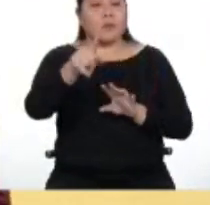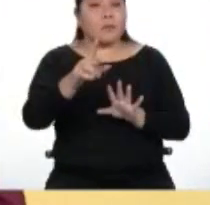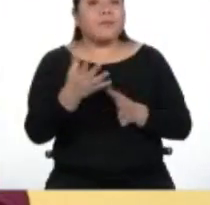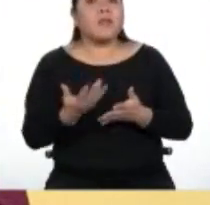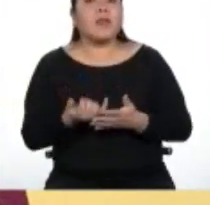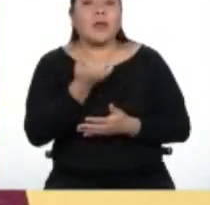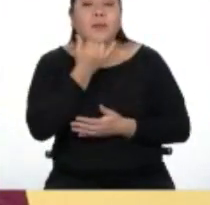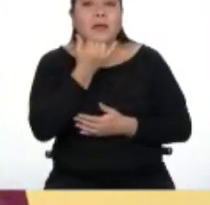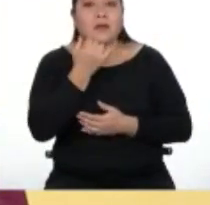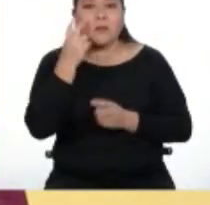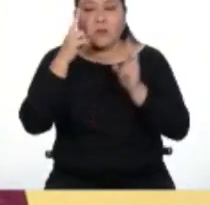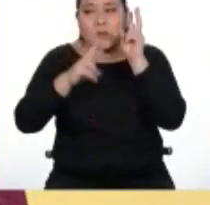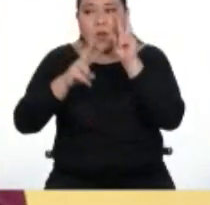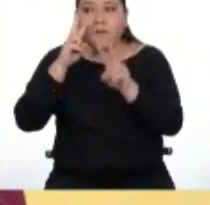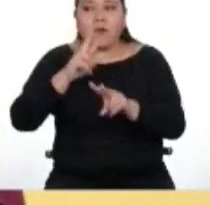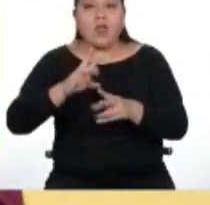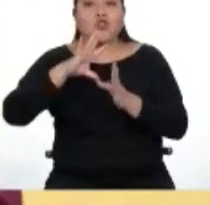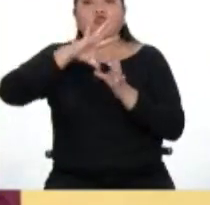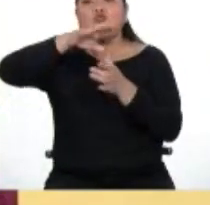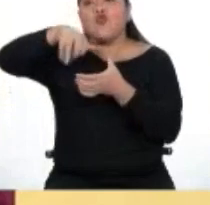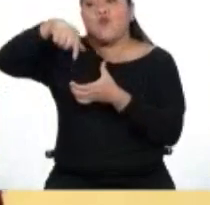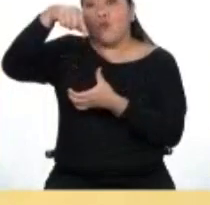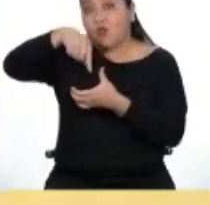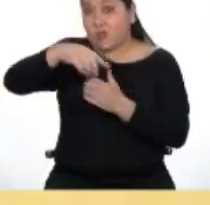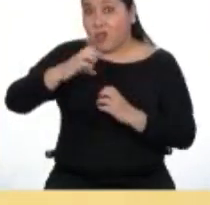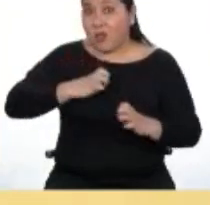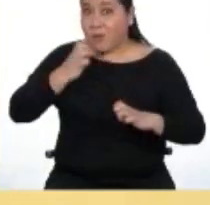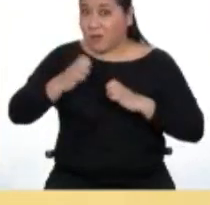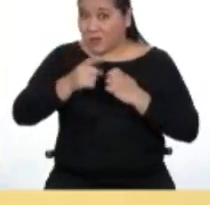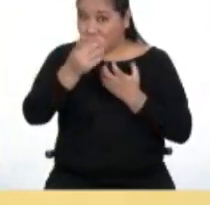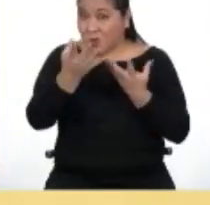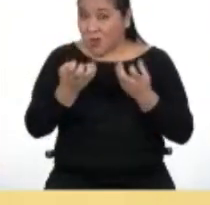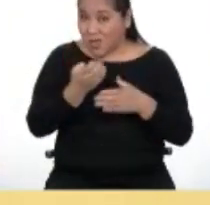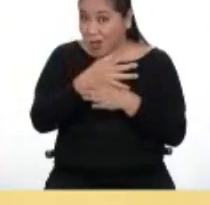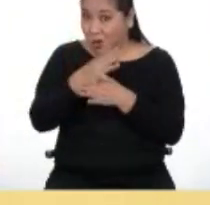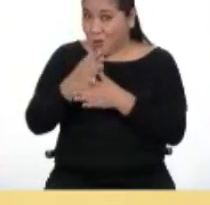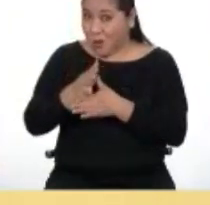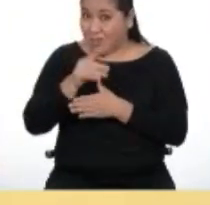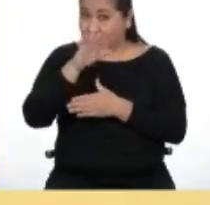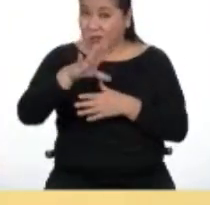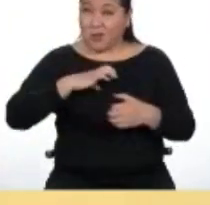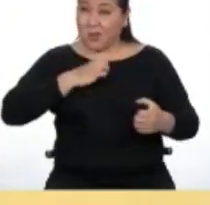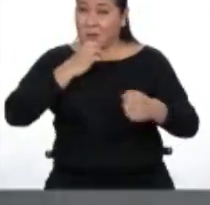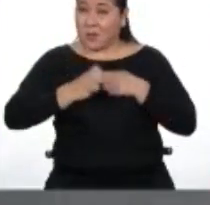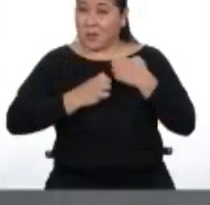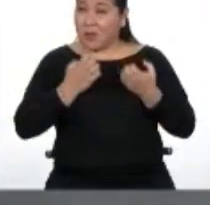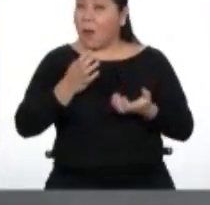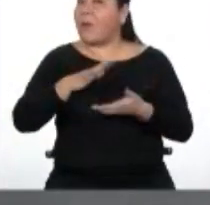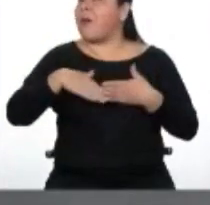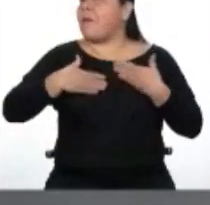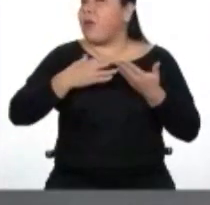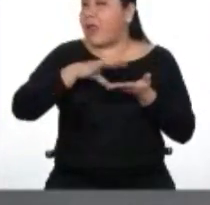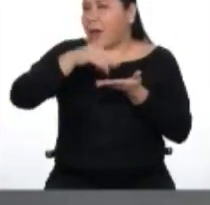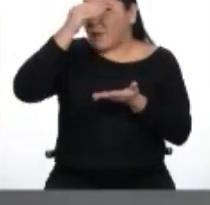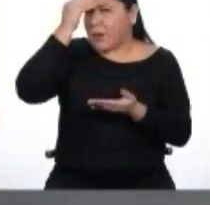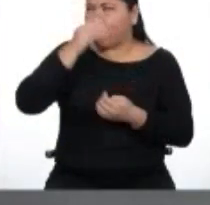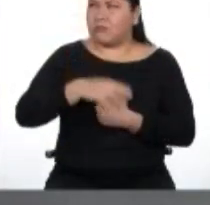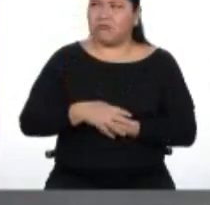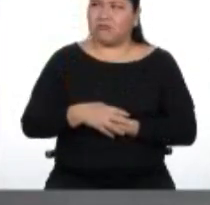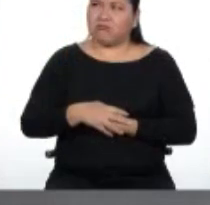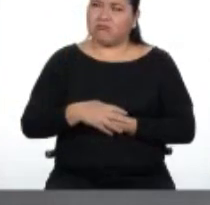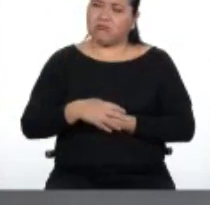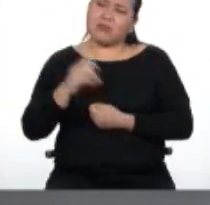de tu mundo emocional? ¿Estarías dispuesto a compartirlo en pantalla para que podamos aprender? Ah, pues sí.